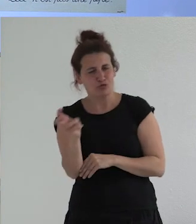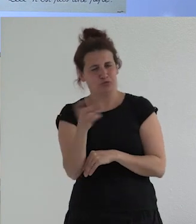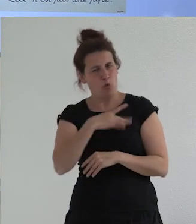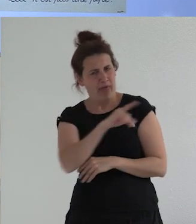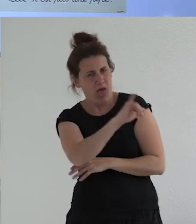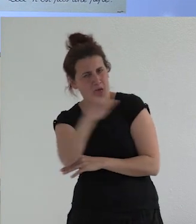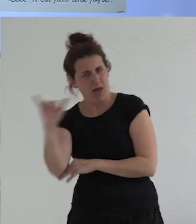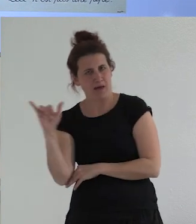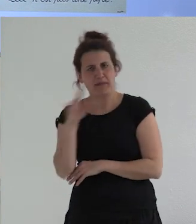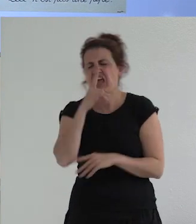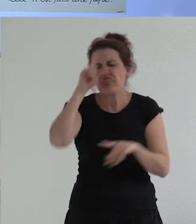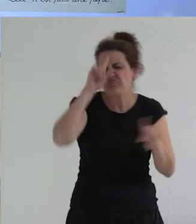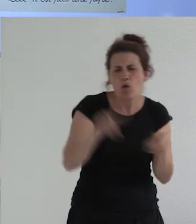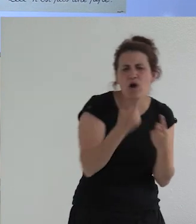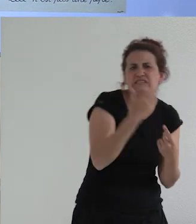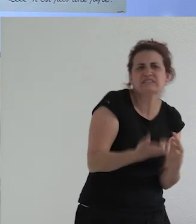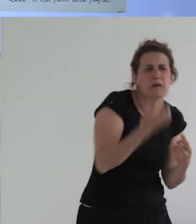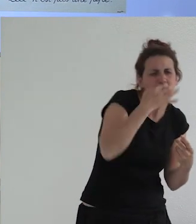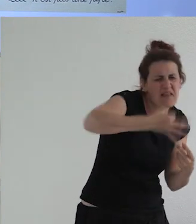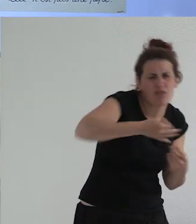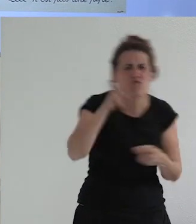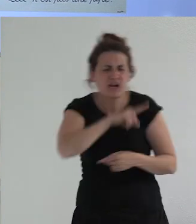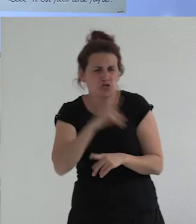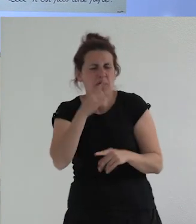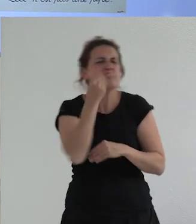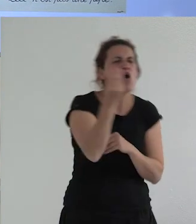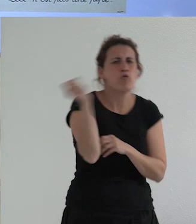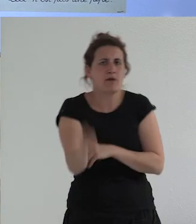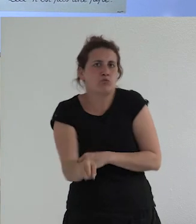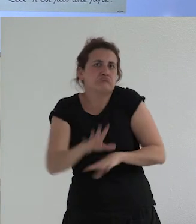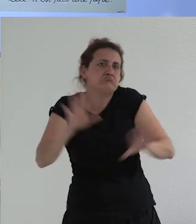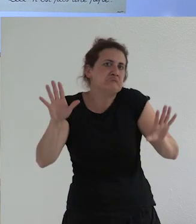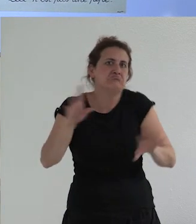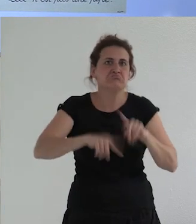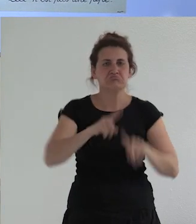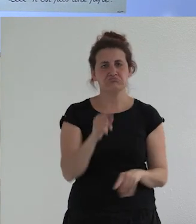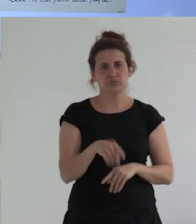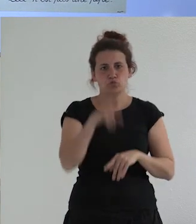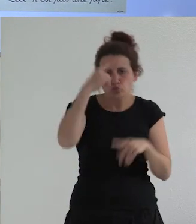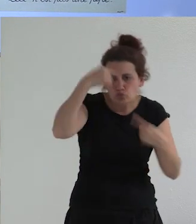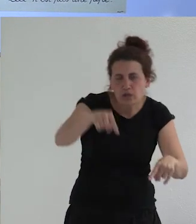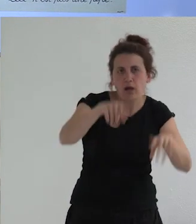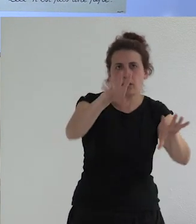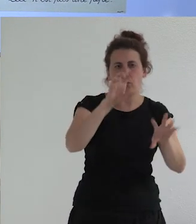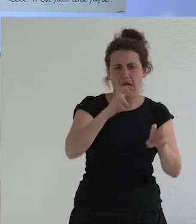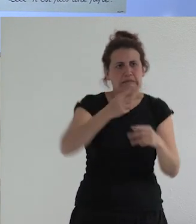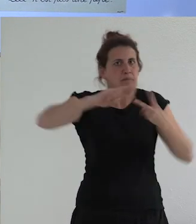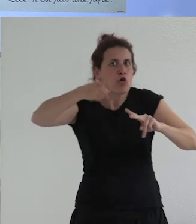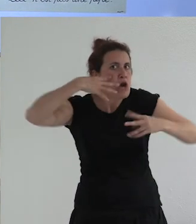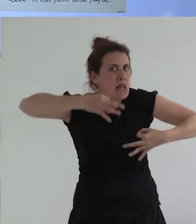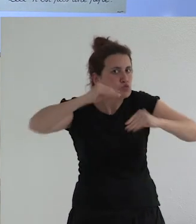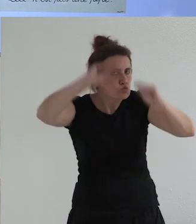una pugna de si es verdadero o falso o transexual si es mejor o es peor bueno oiga usted le hace sentido ese acompañamiento esa interpretación de la realidad adelante